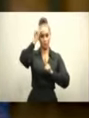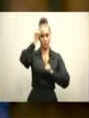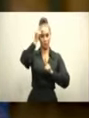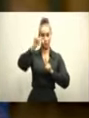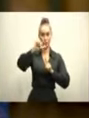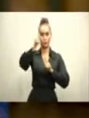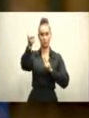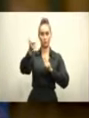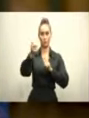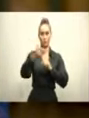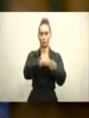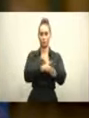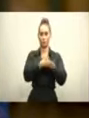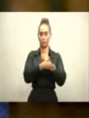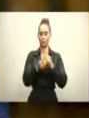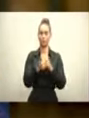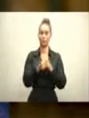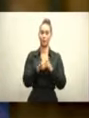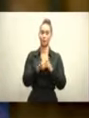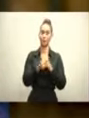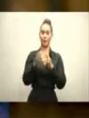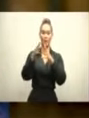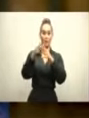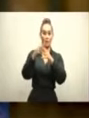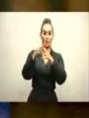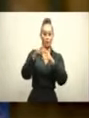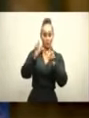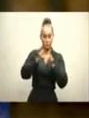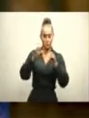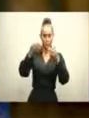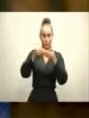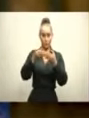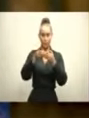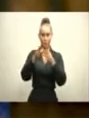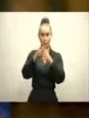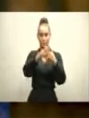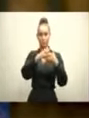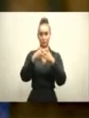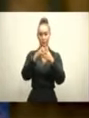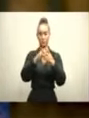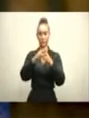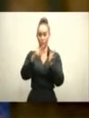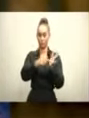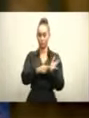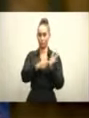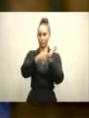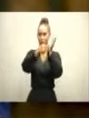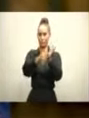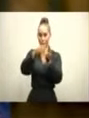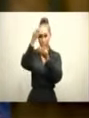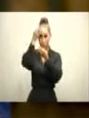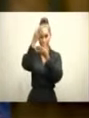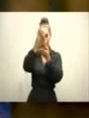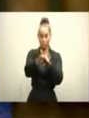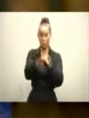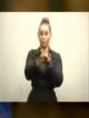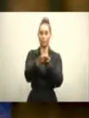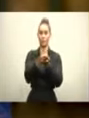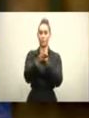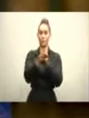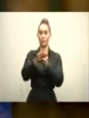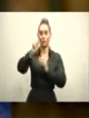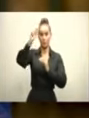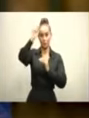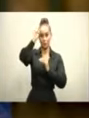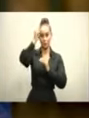Departamento de Estado de los Estados Unidos dio a conocer en su informe sobre los derechos humanos la alta complicidad que tenía el gobierno